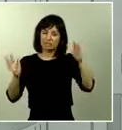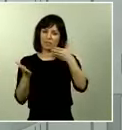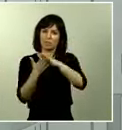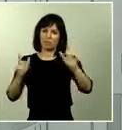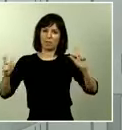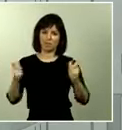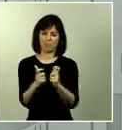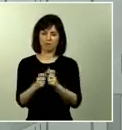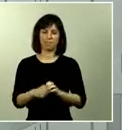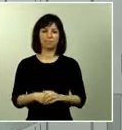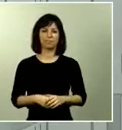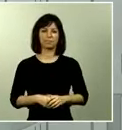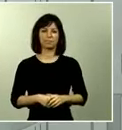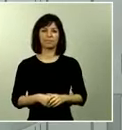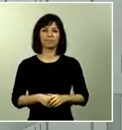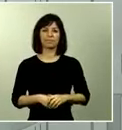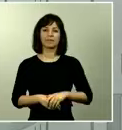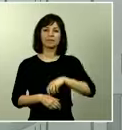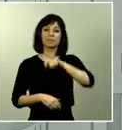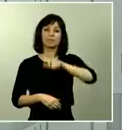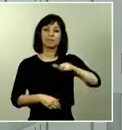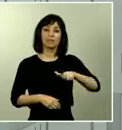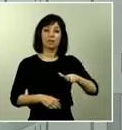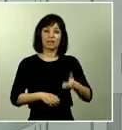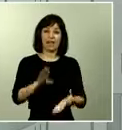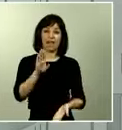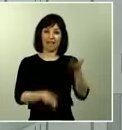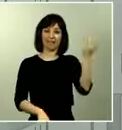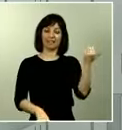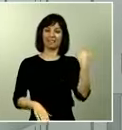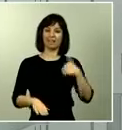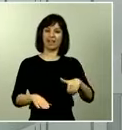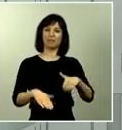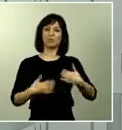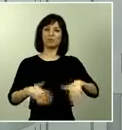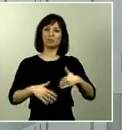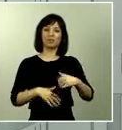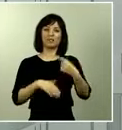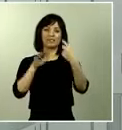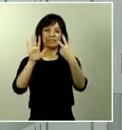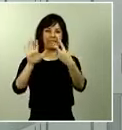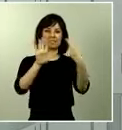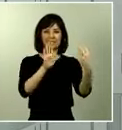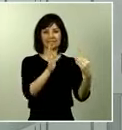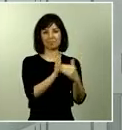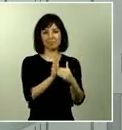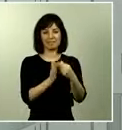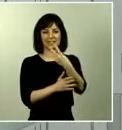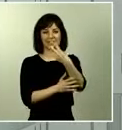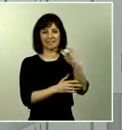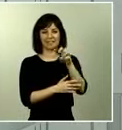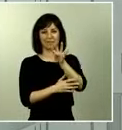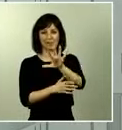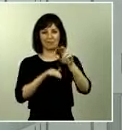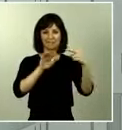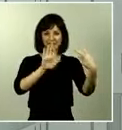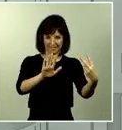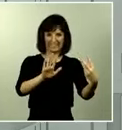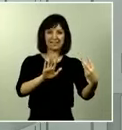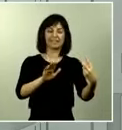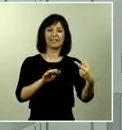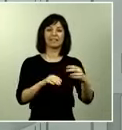número de personas recuperadas. Ascienden ya a 77.357 y son